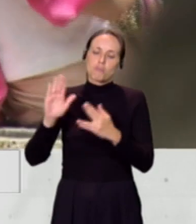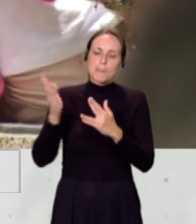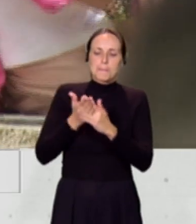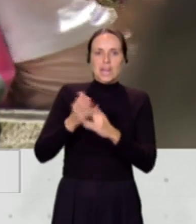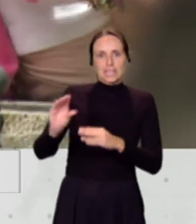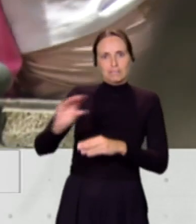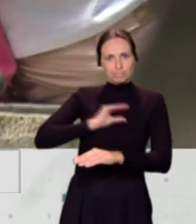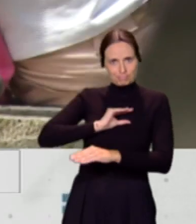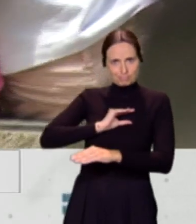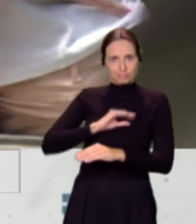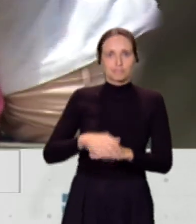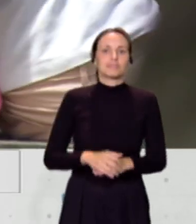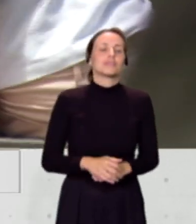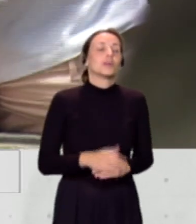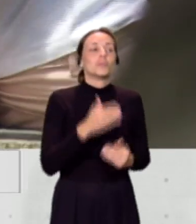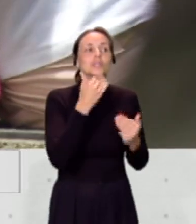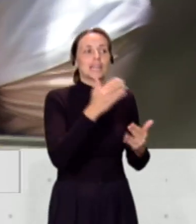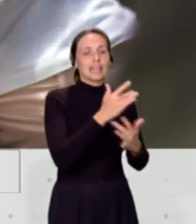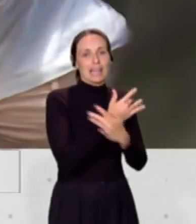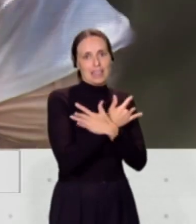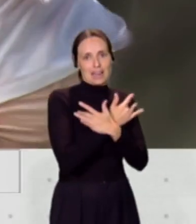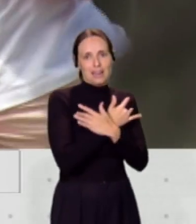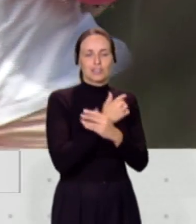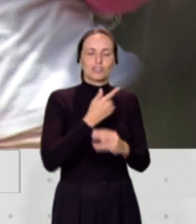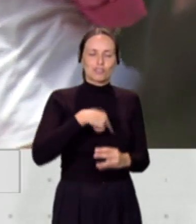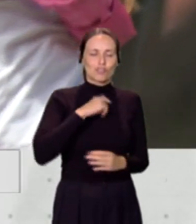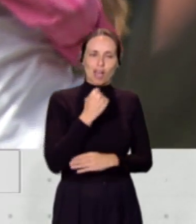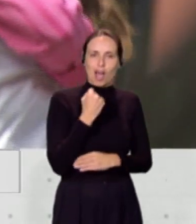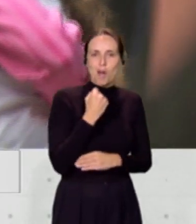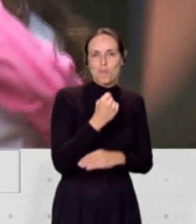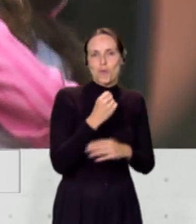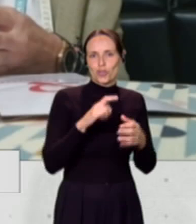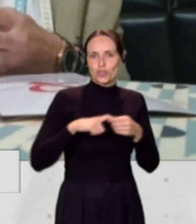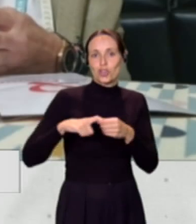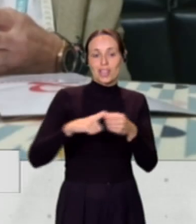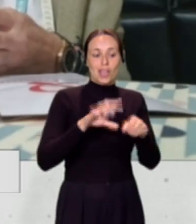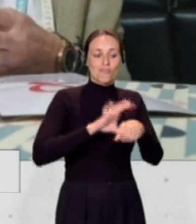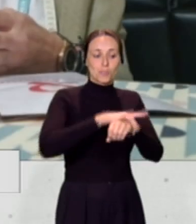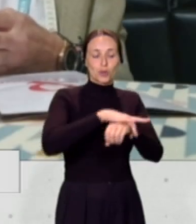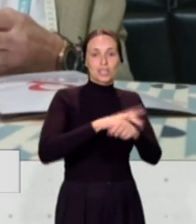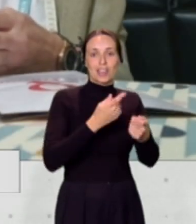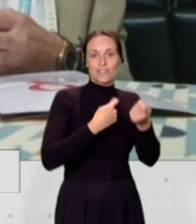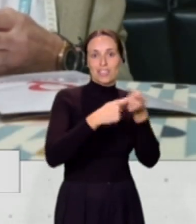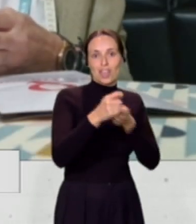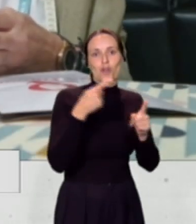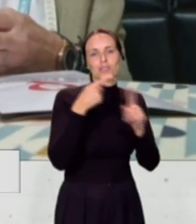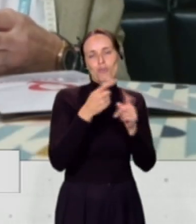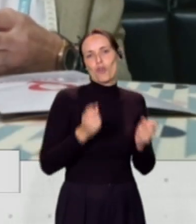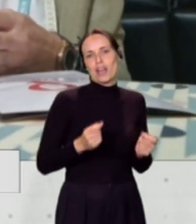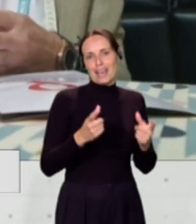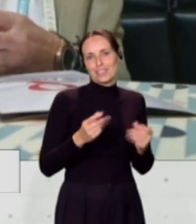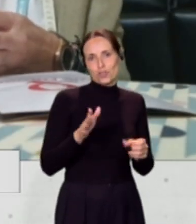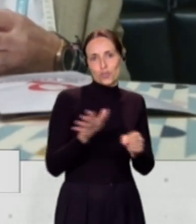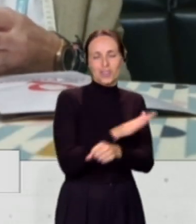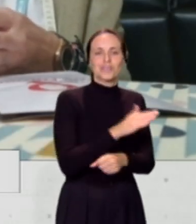Pues muchas gracias, Candelaria. Nos sumamos a esa solidaridad de esas pulseras que en este caso pues están vendiendo para poder sufragar esos gastos.